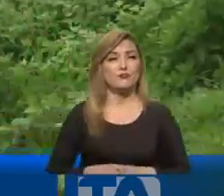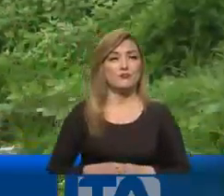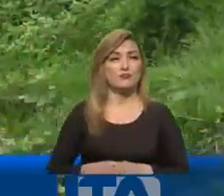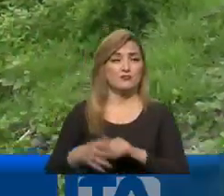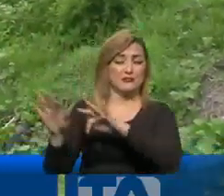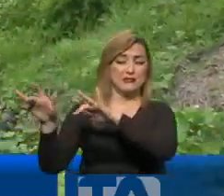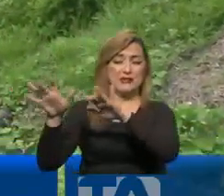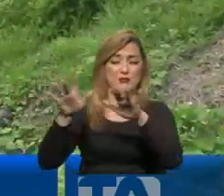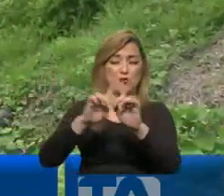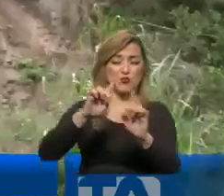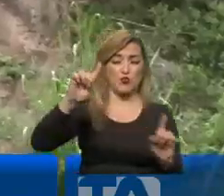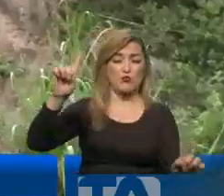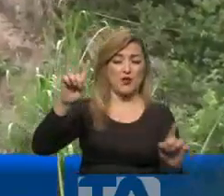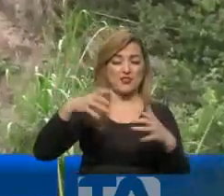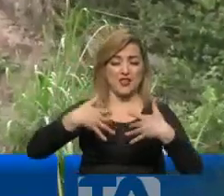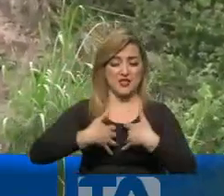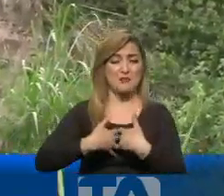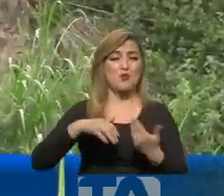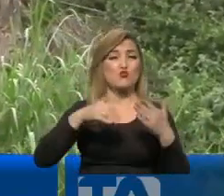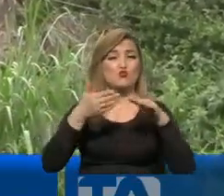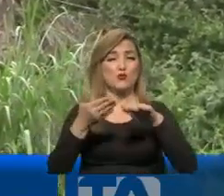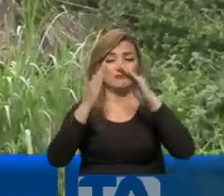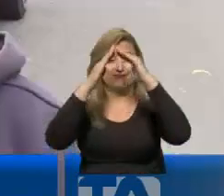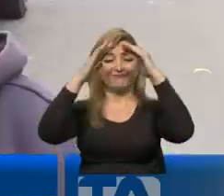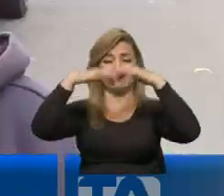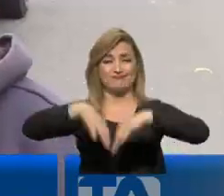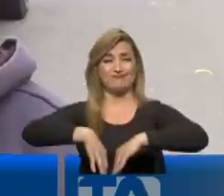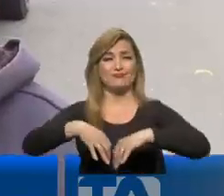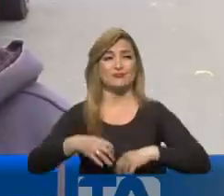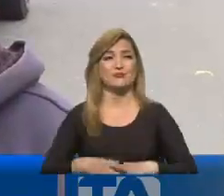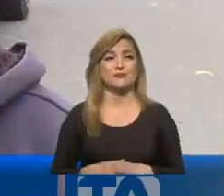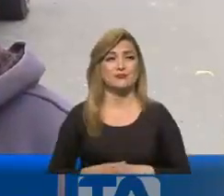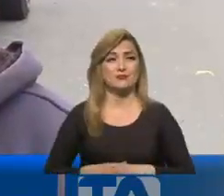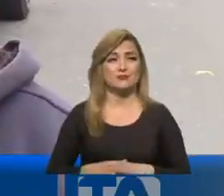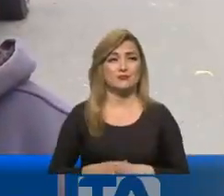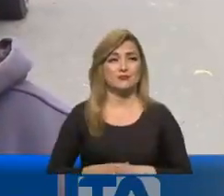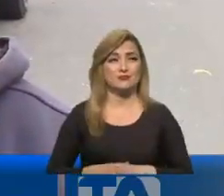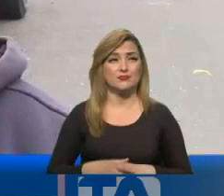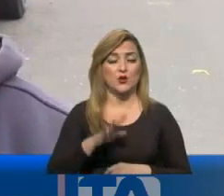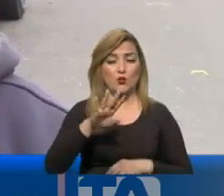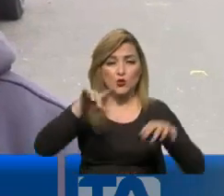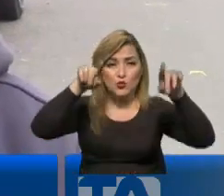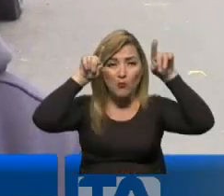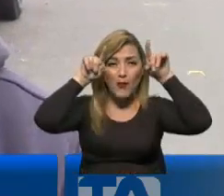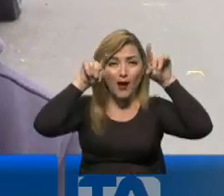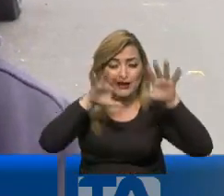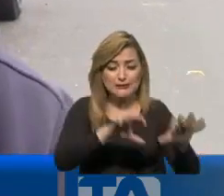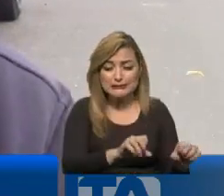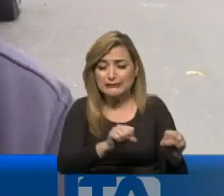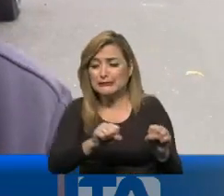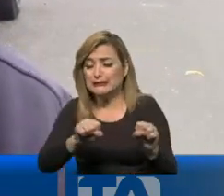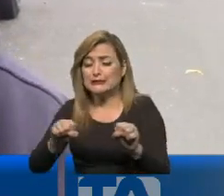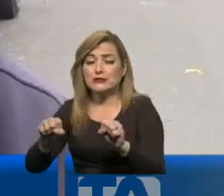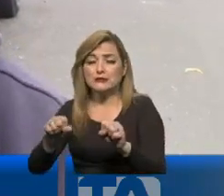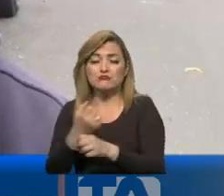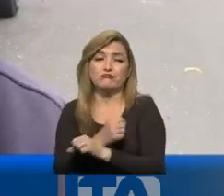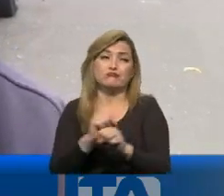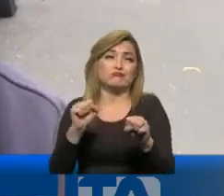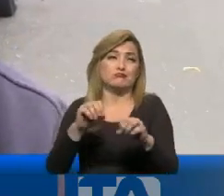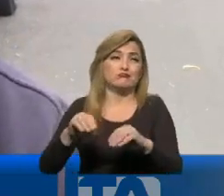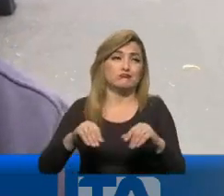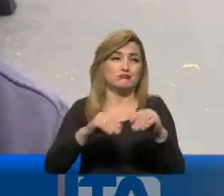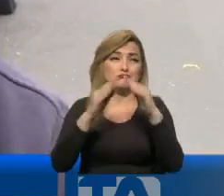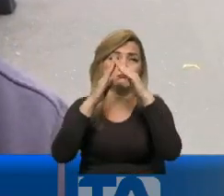llevándose animales, casas y pertenencias de los colonos. Solo avancé a sacar cuatro vaquitas y del resto mi